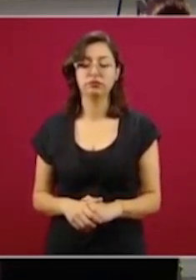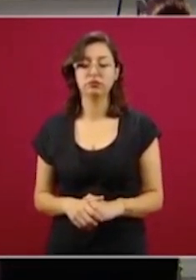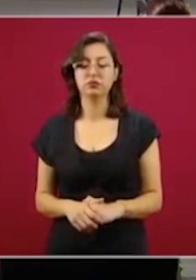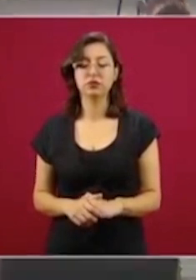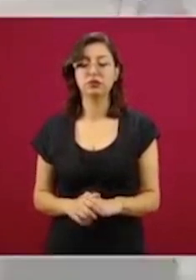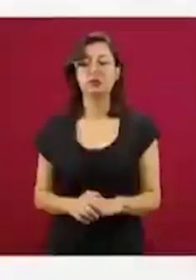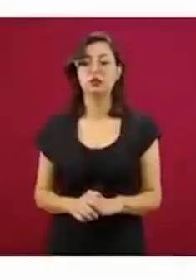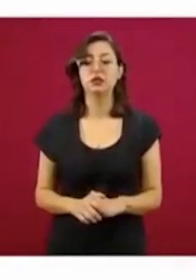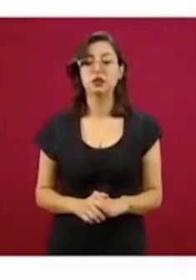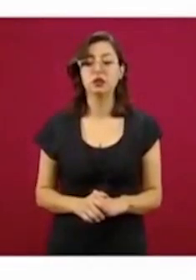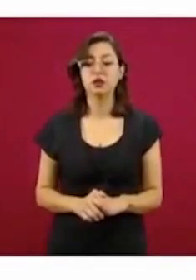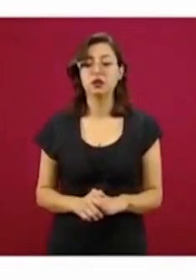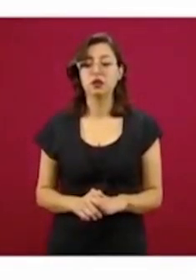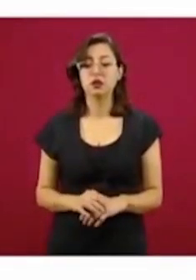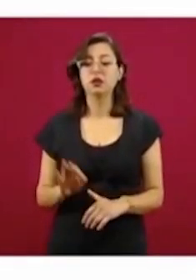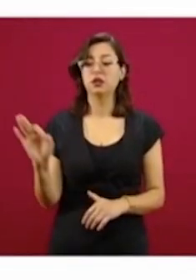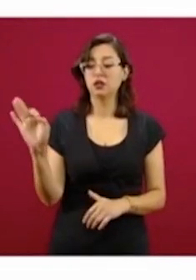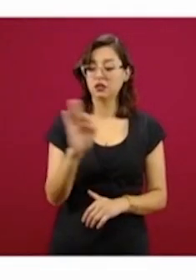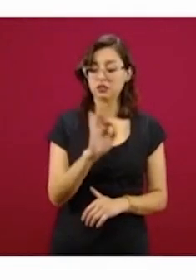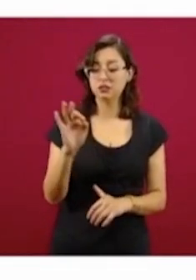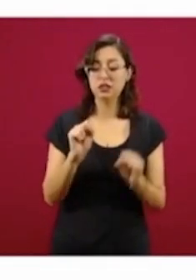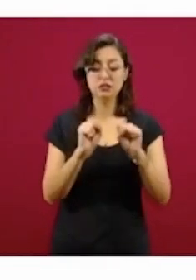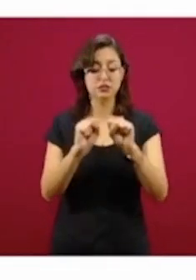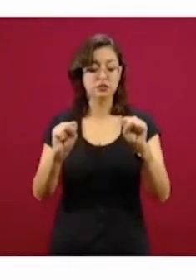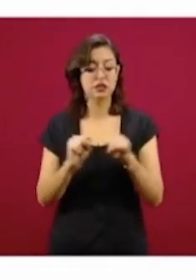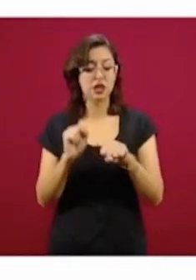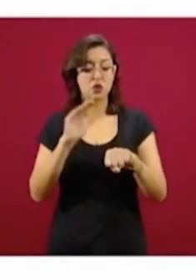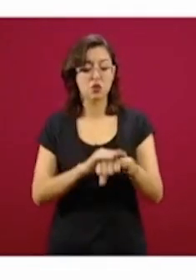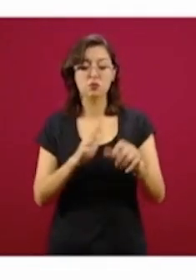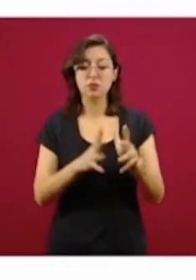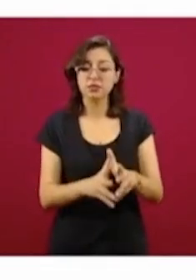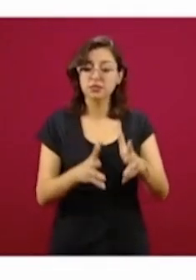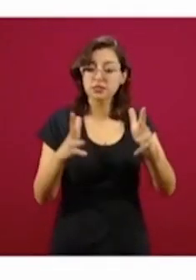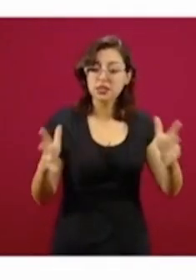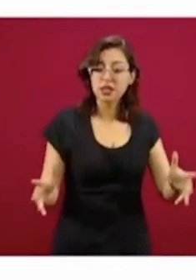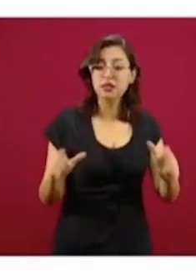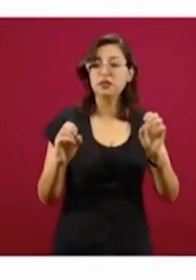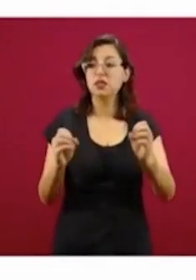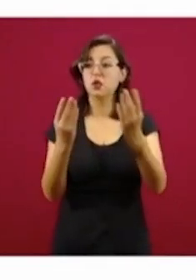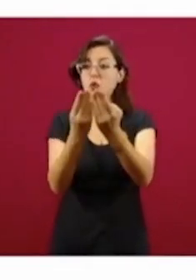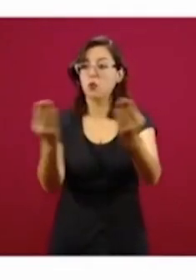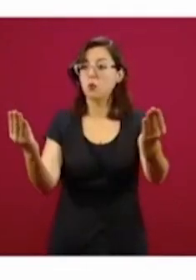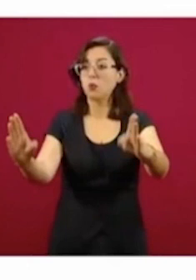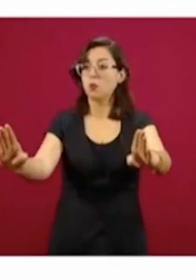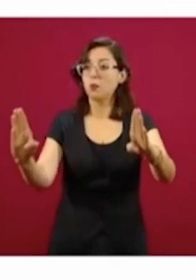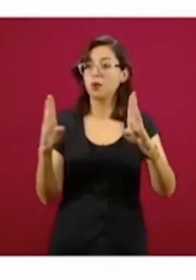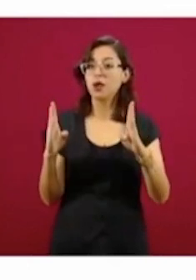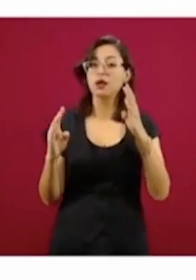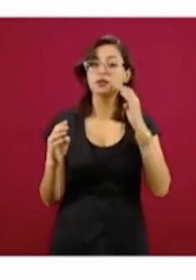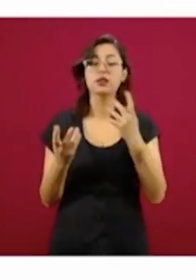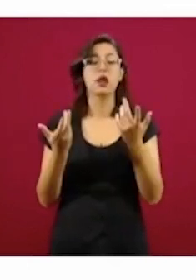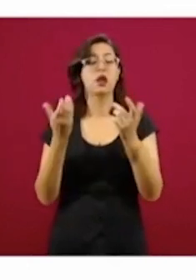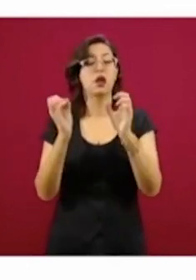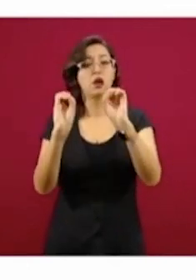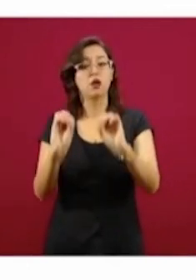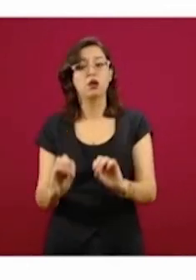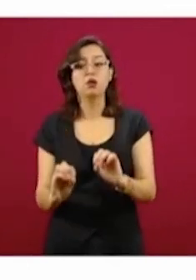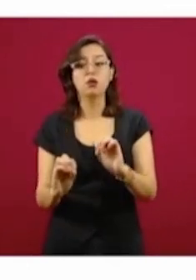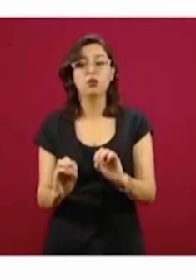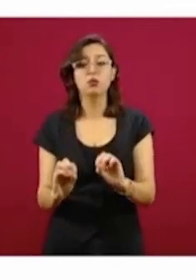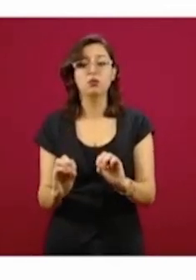las aulas, en las bardas, en las aulas de